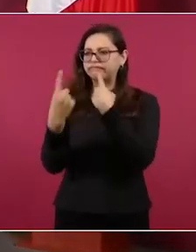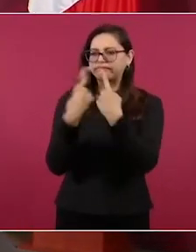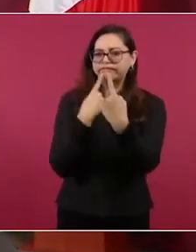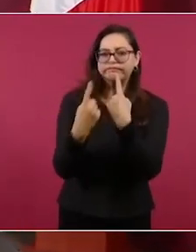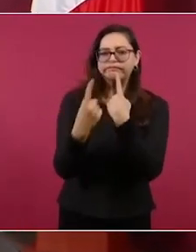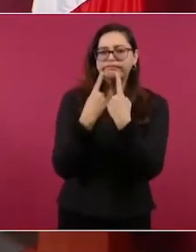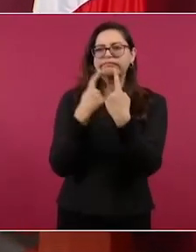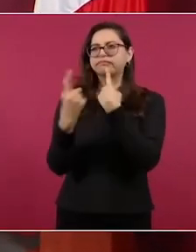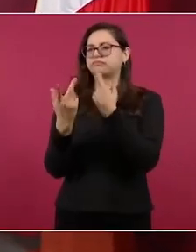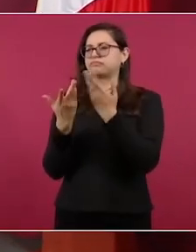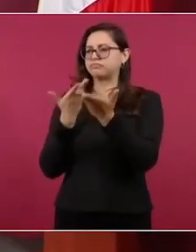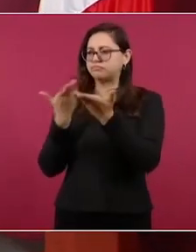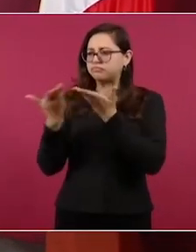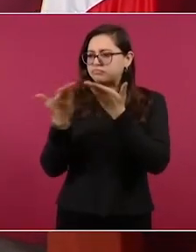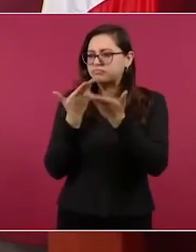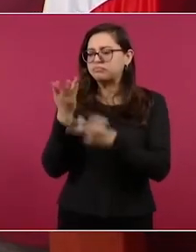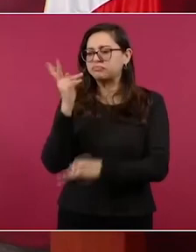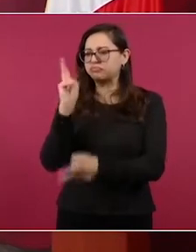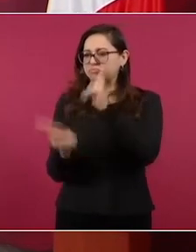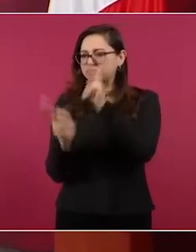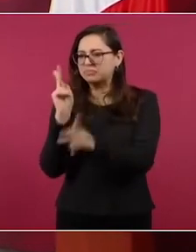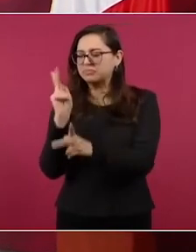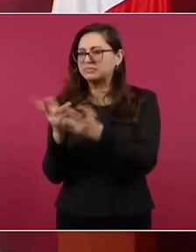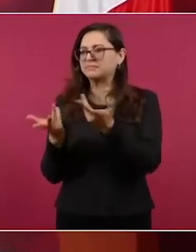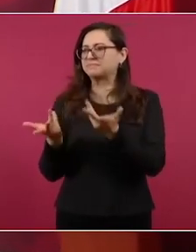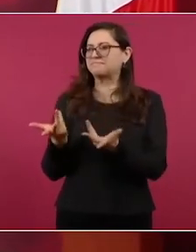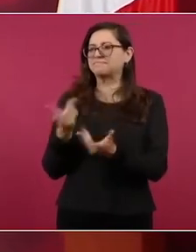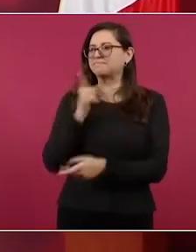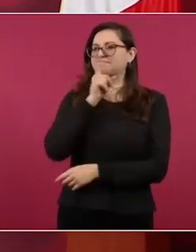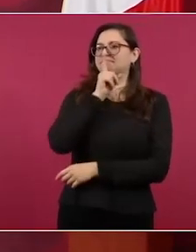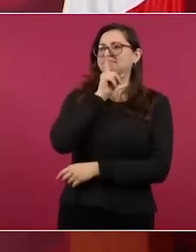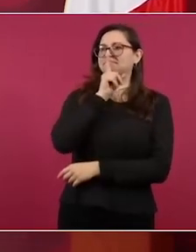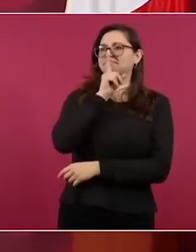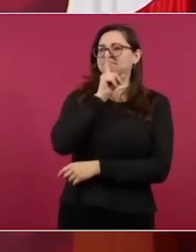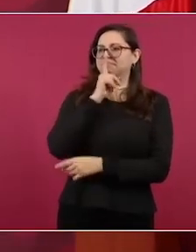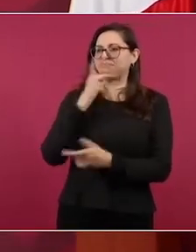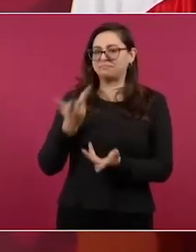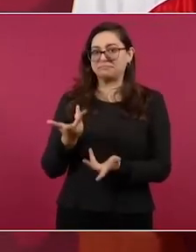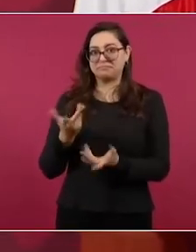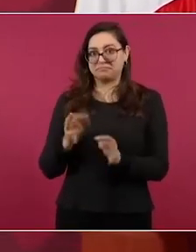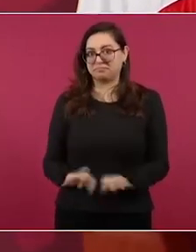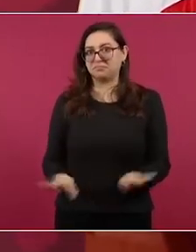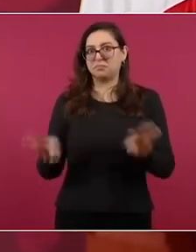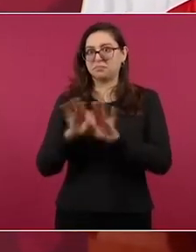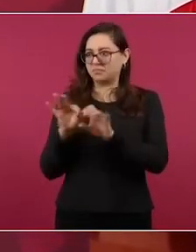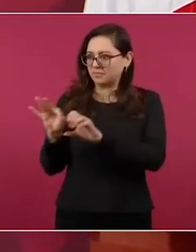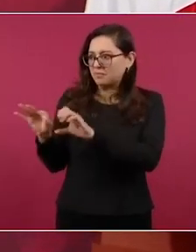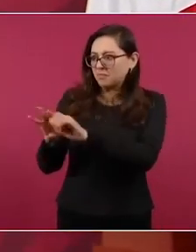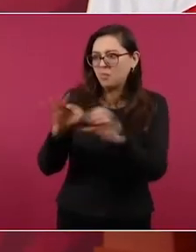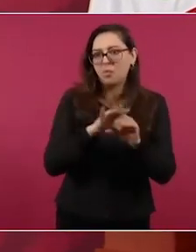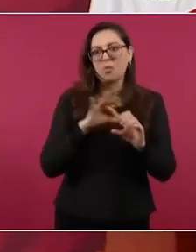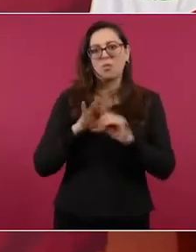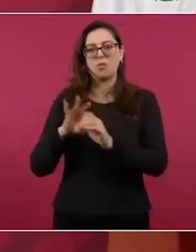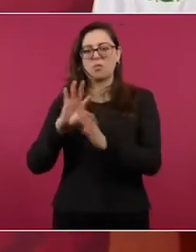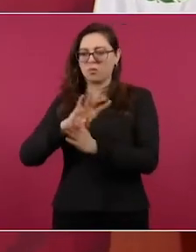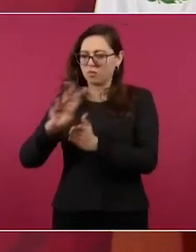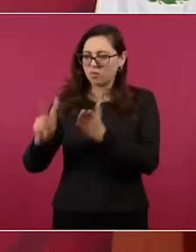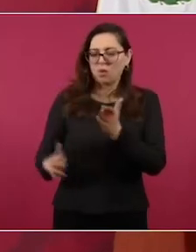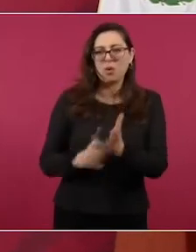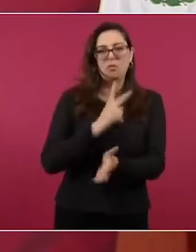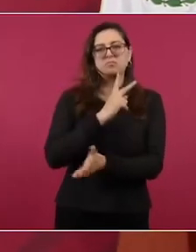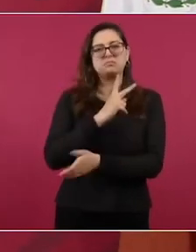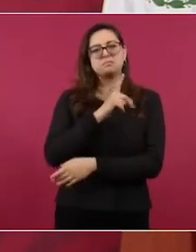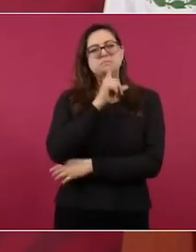y con el método democrático de convocar